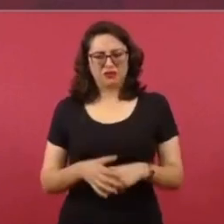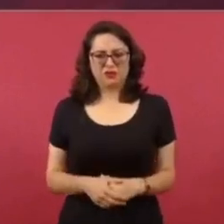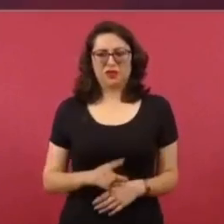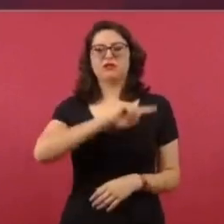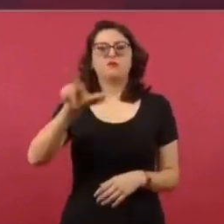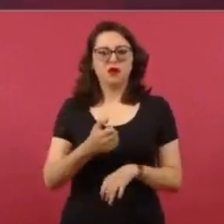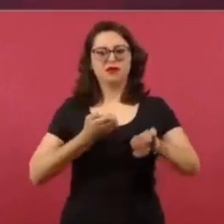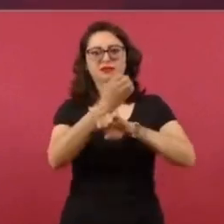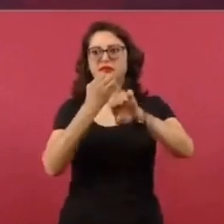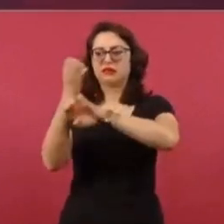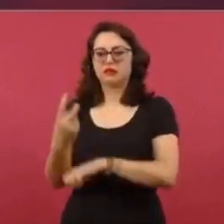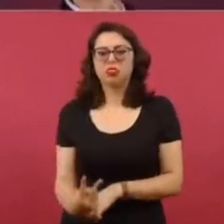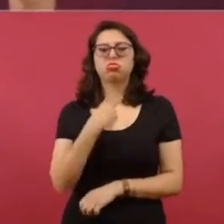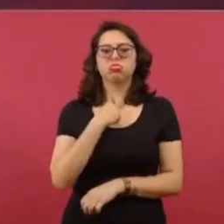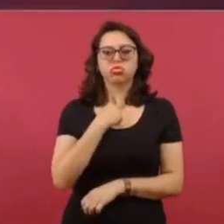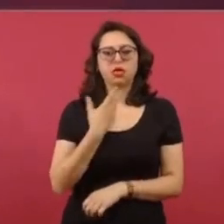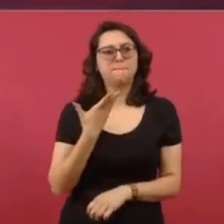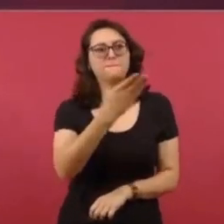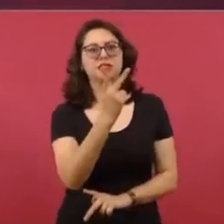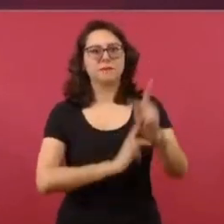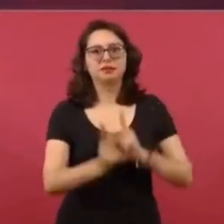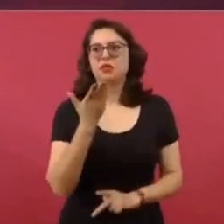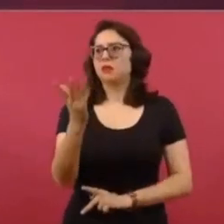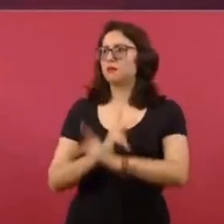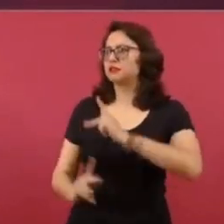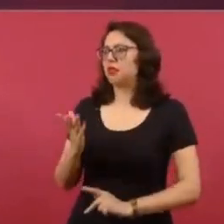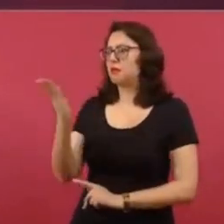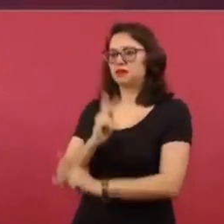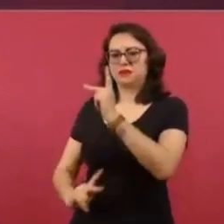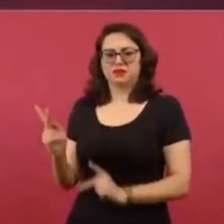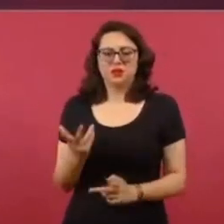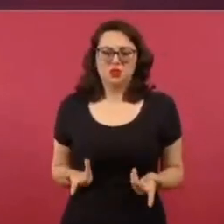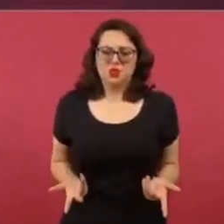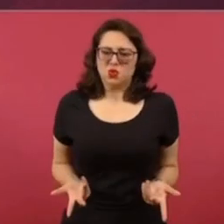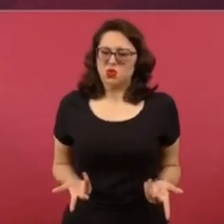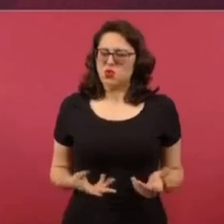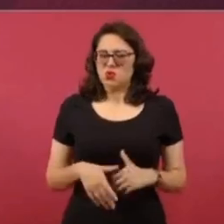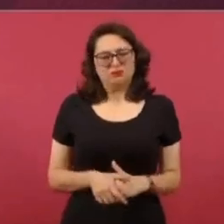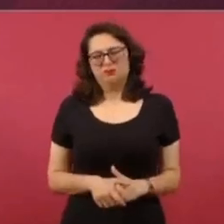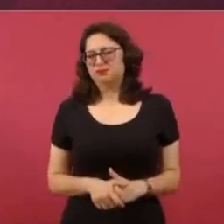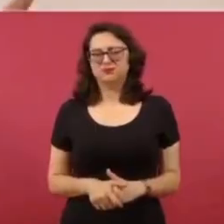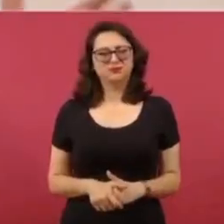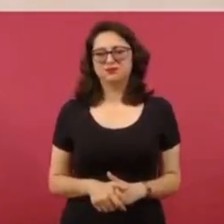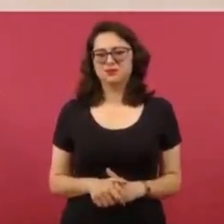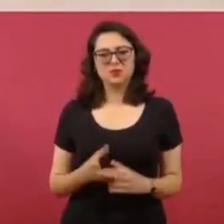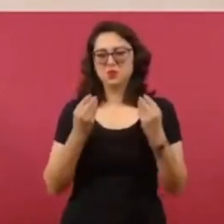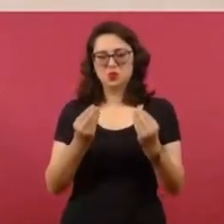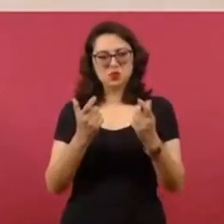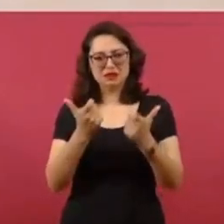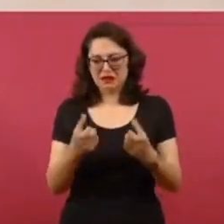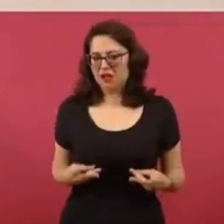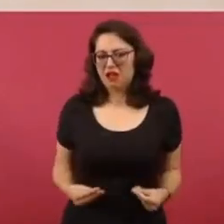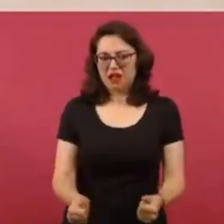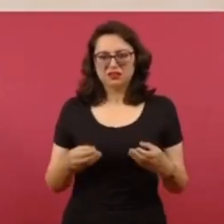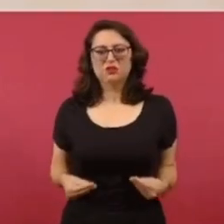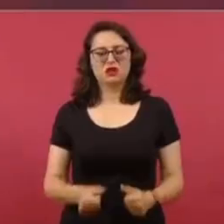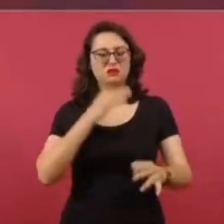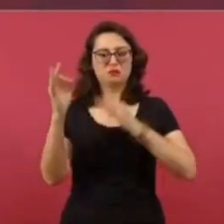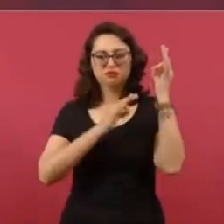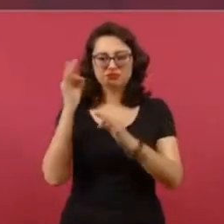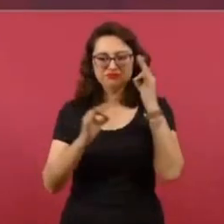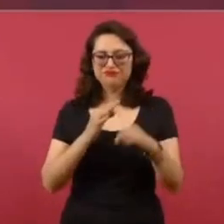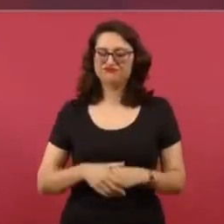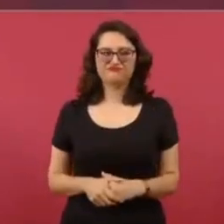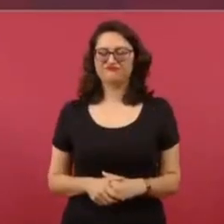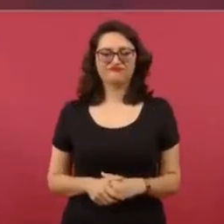los gobiernos estatales. Porque es mucho dinero el que se destina al gasto de publicidad. Mucho, mucho, mucho